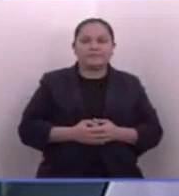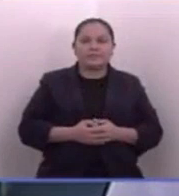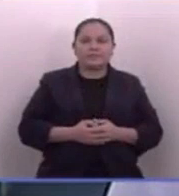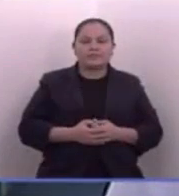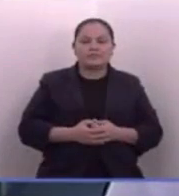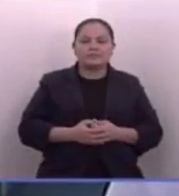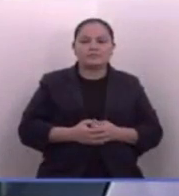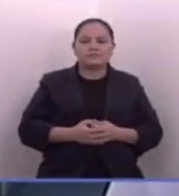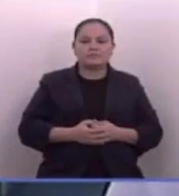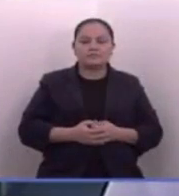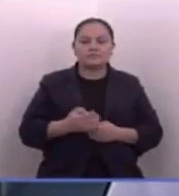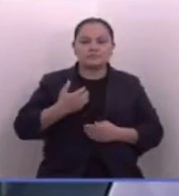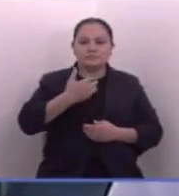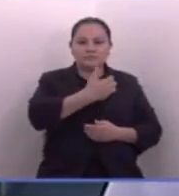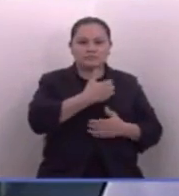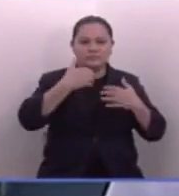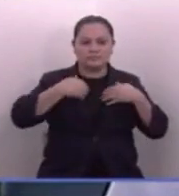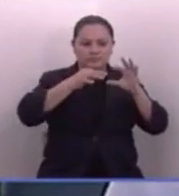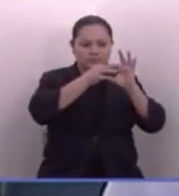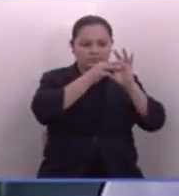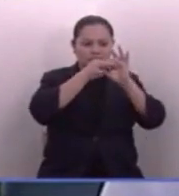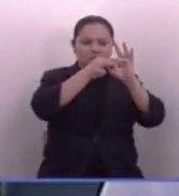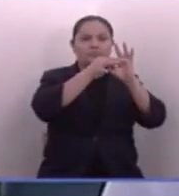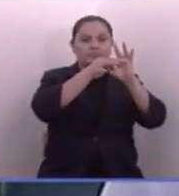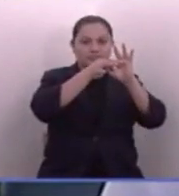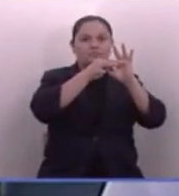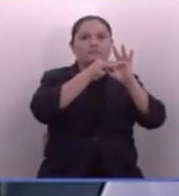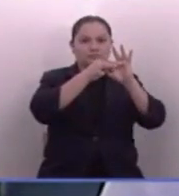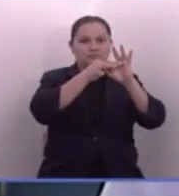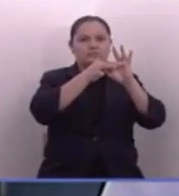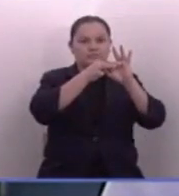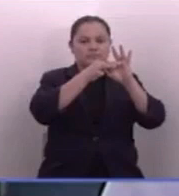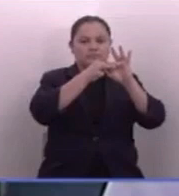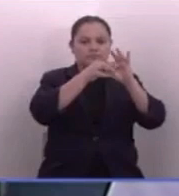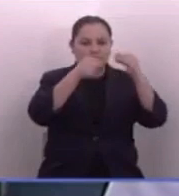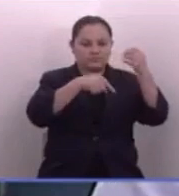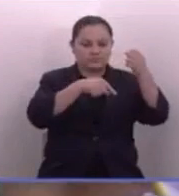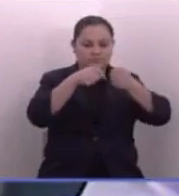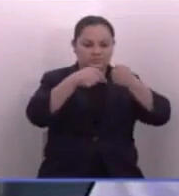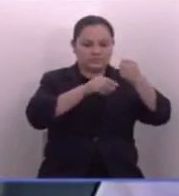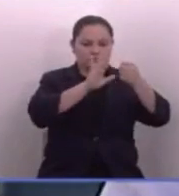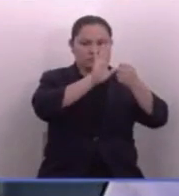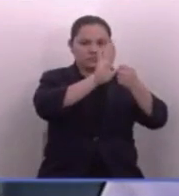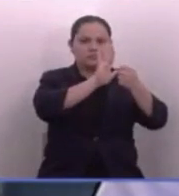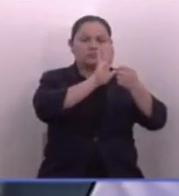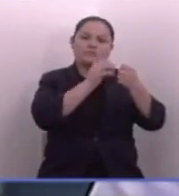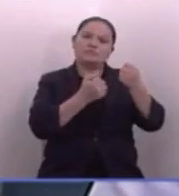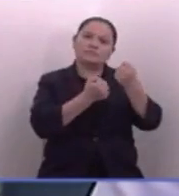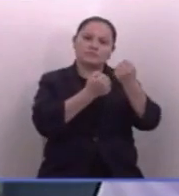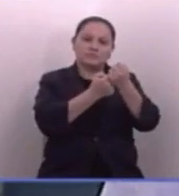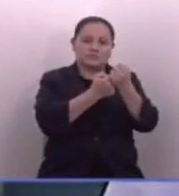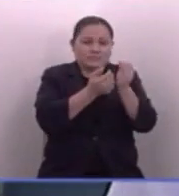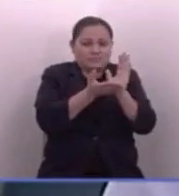Venimos de tener cooperativas que cultivaban de subsistencia para